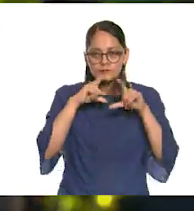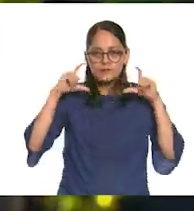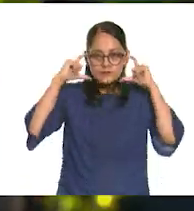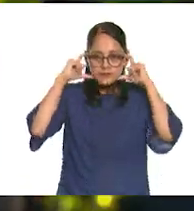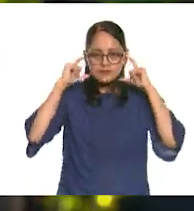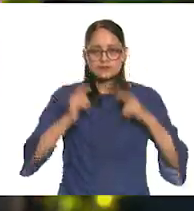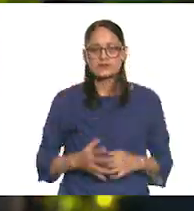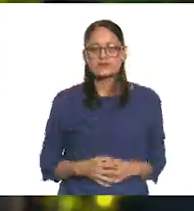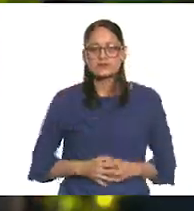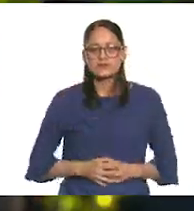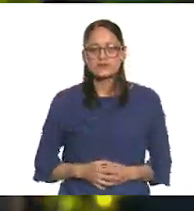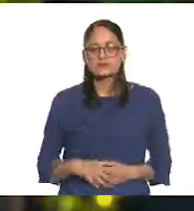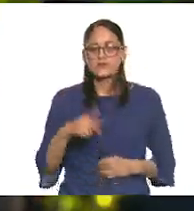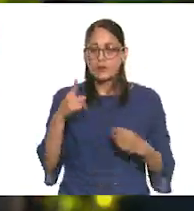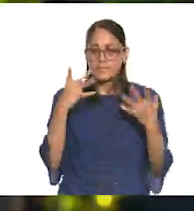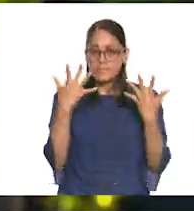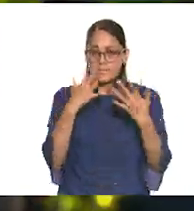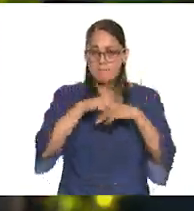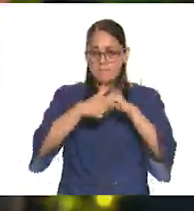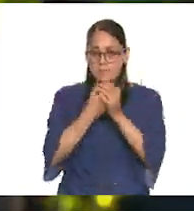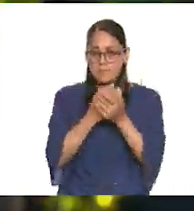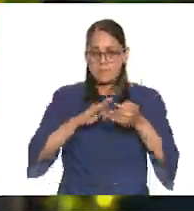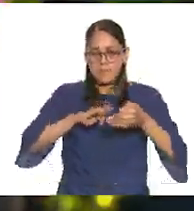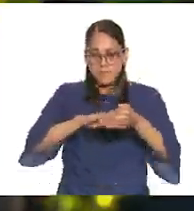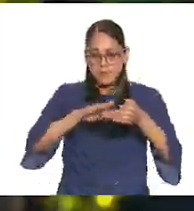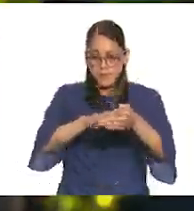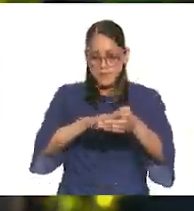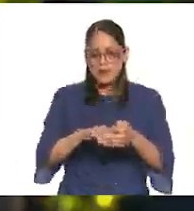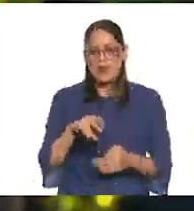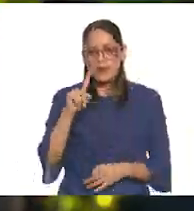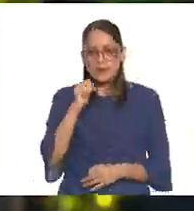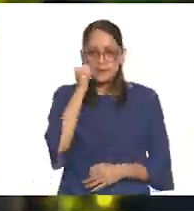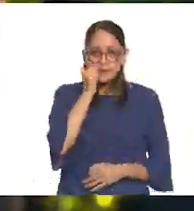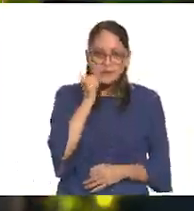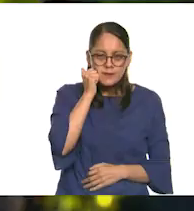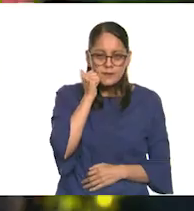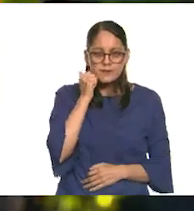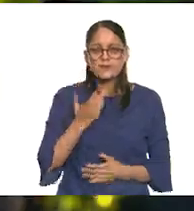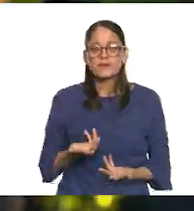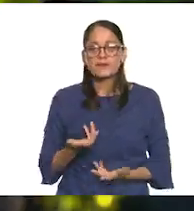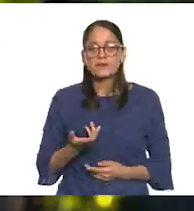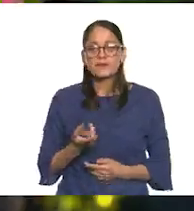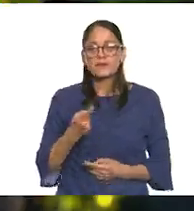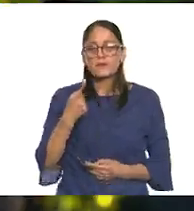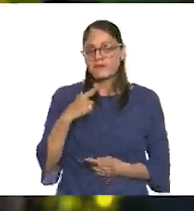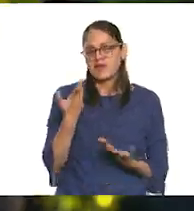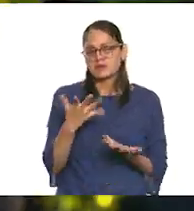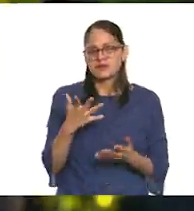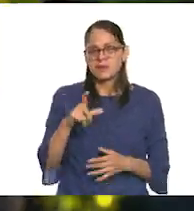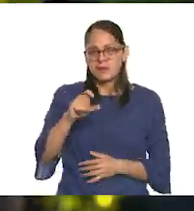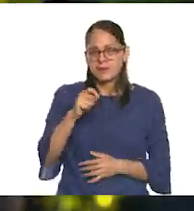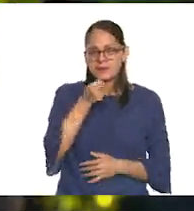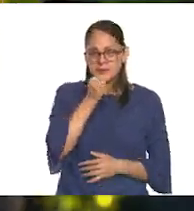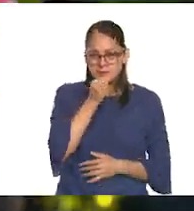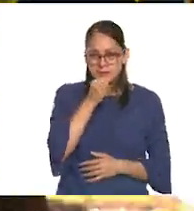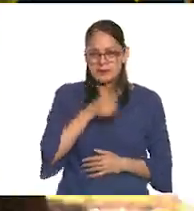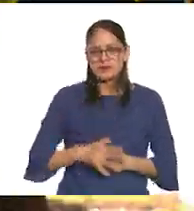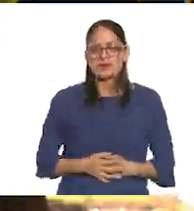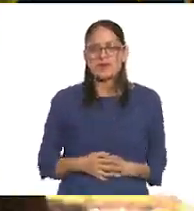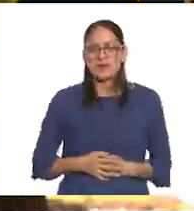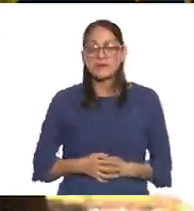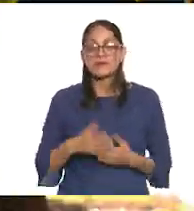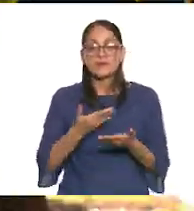el cubrebocas. Lava tus manos frecuentemente con agua y con jabón por lo menos durante 20 segundos.